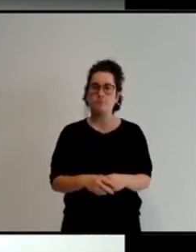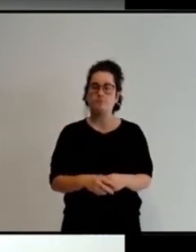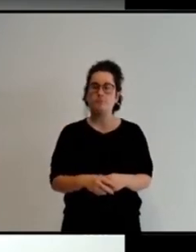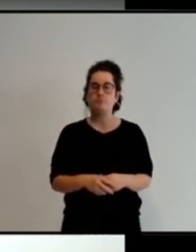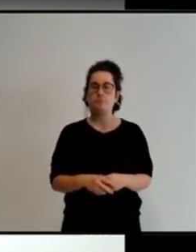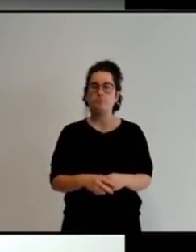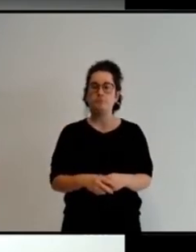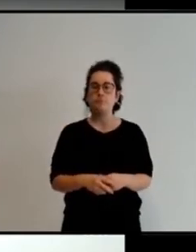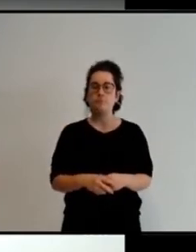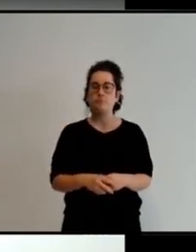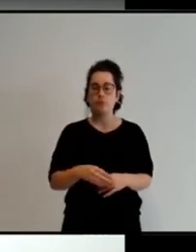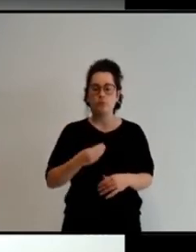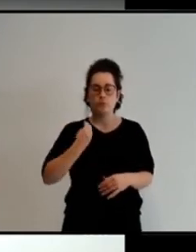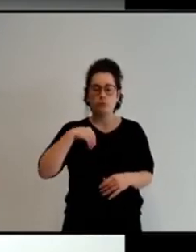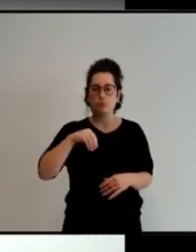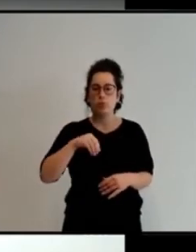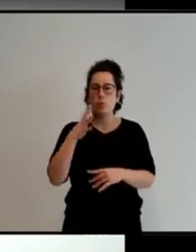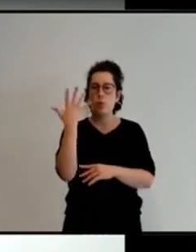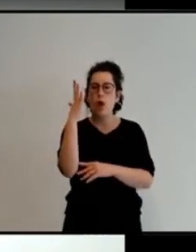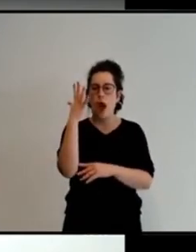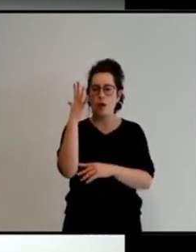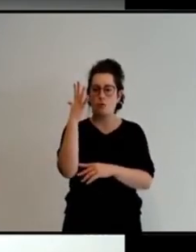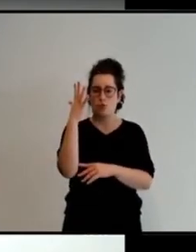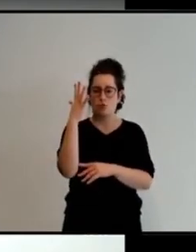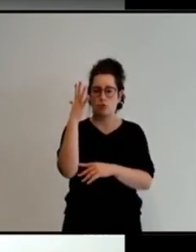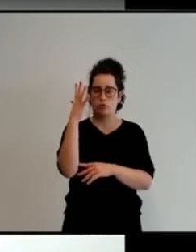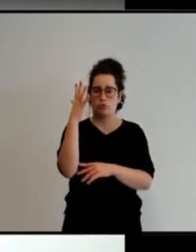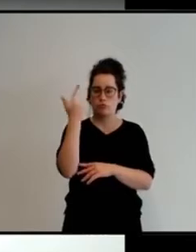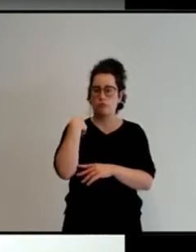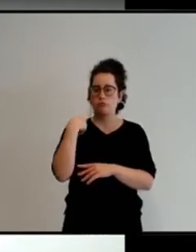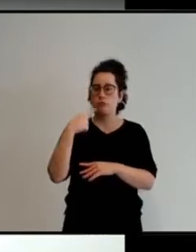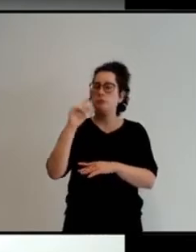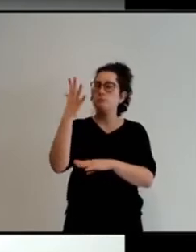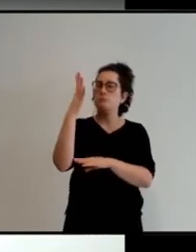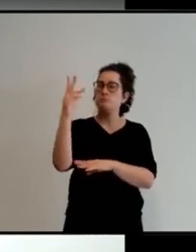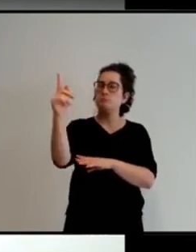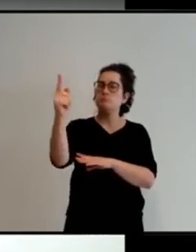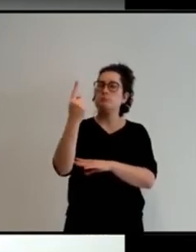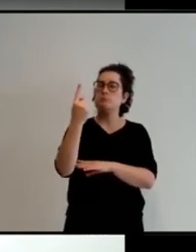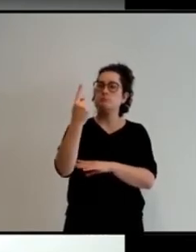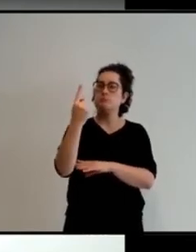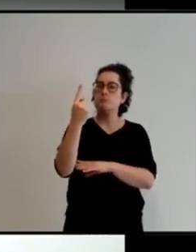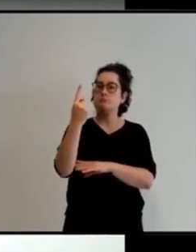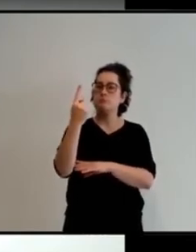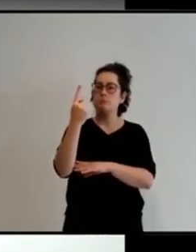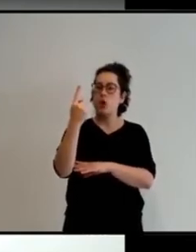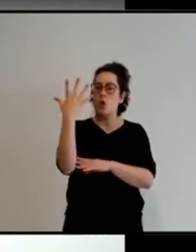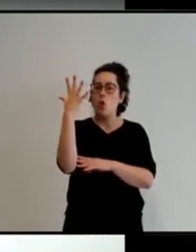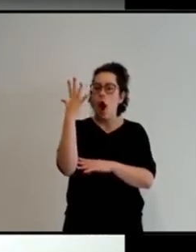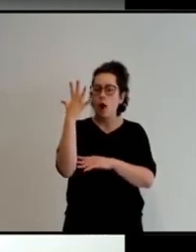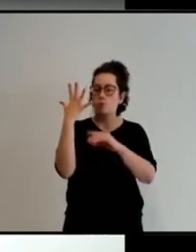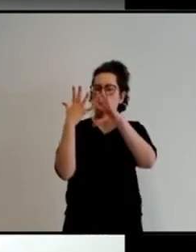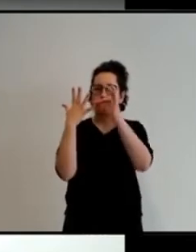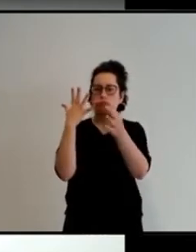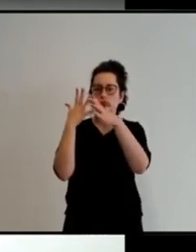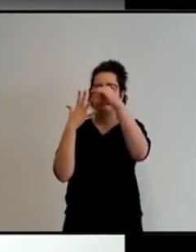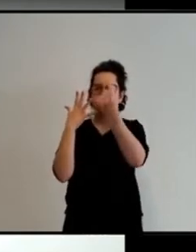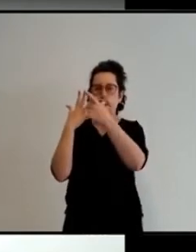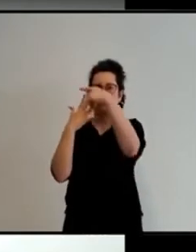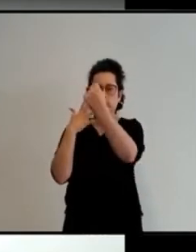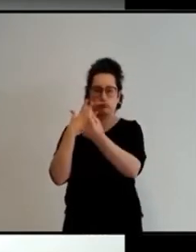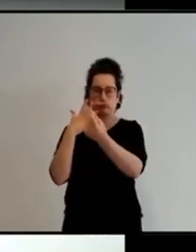se encuentra antes, un árbol frondoso, lleno de muchas hojas, un tronco ancho que te da mucha sombra.